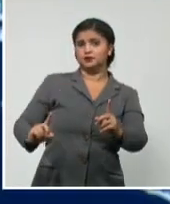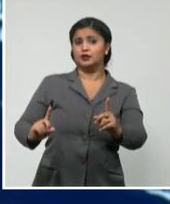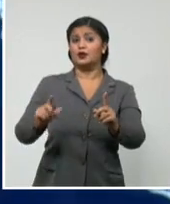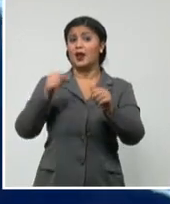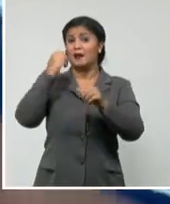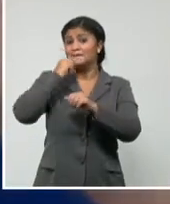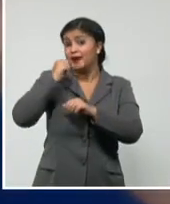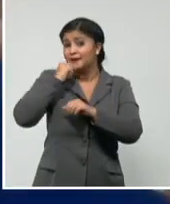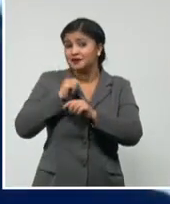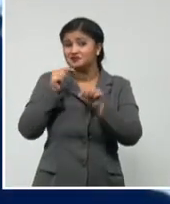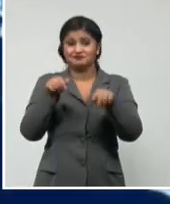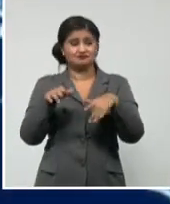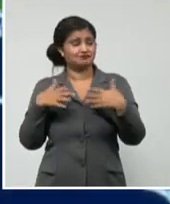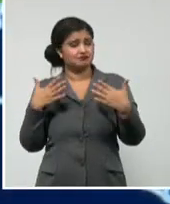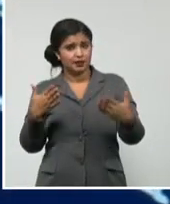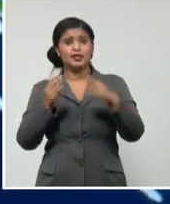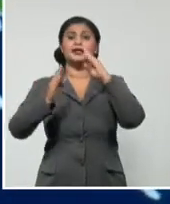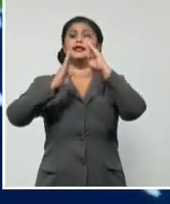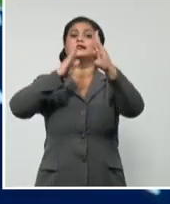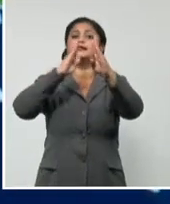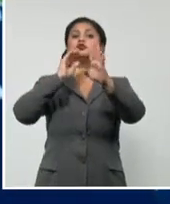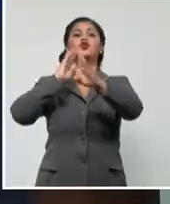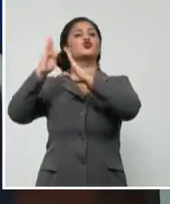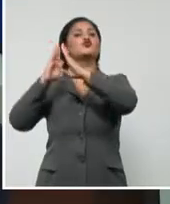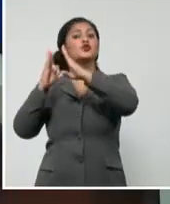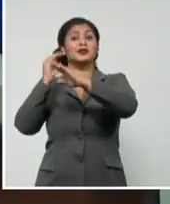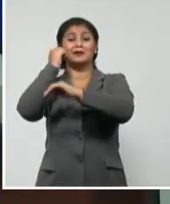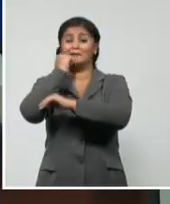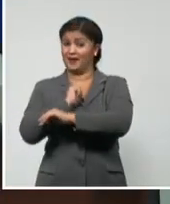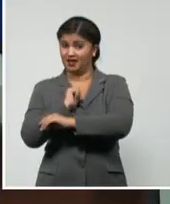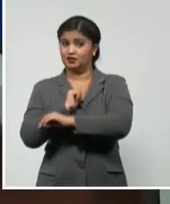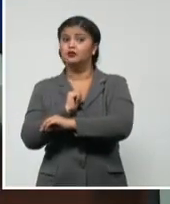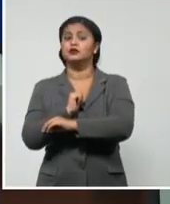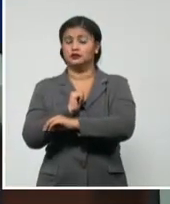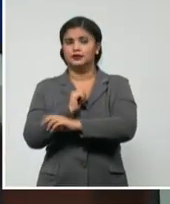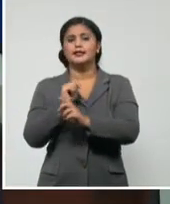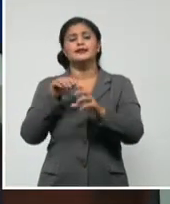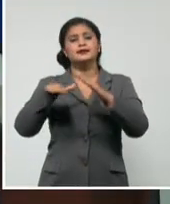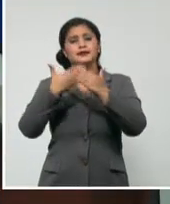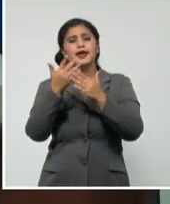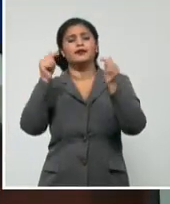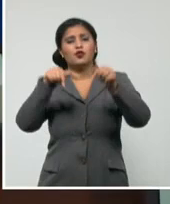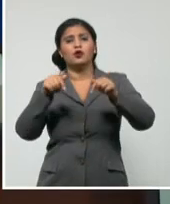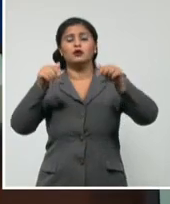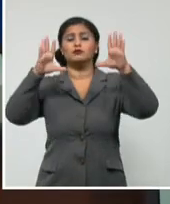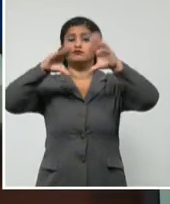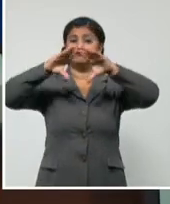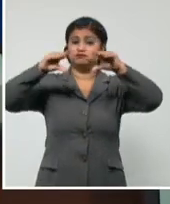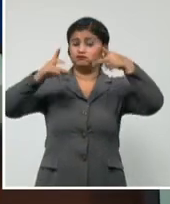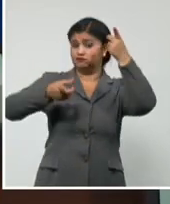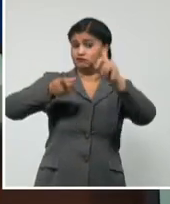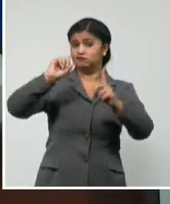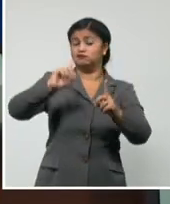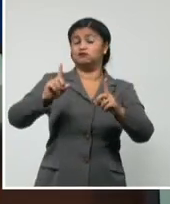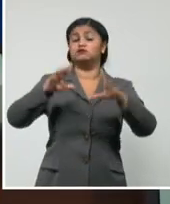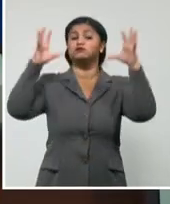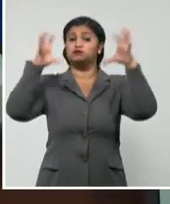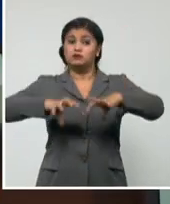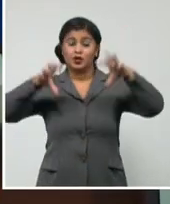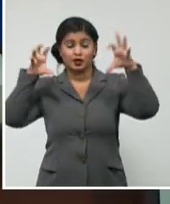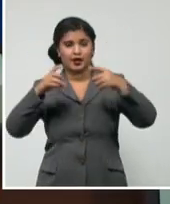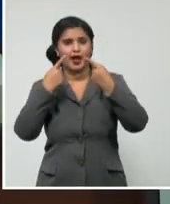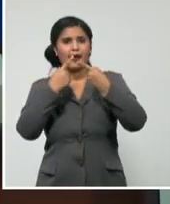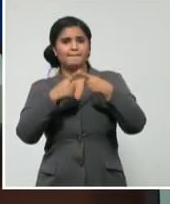principalmente en las regiones central y oriental. Algunos chubascos han ocurrido hoy en zonas de la costa norte del occidente y centro, pero no están